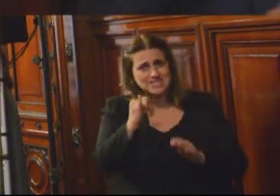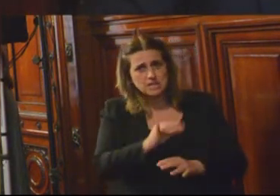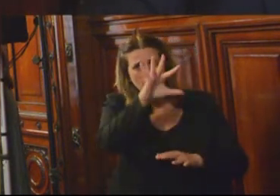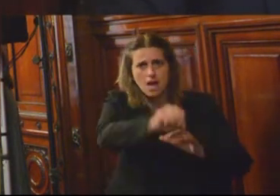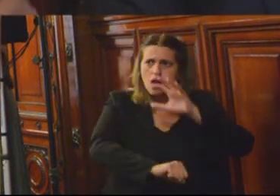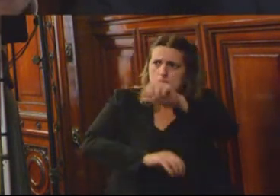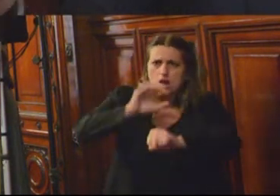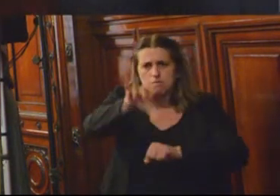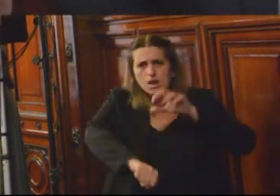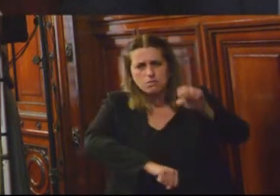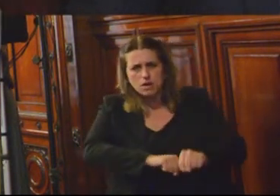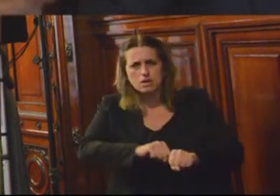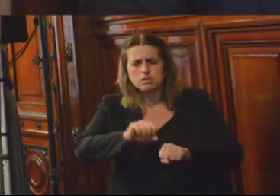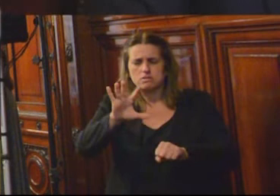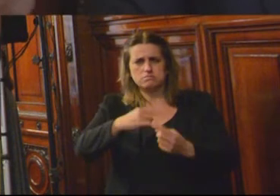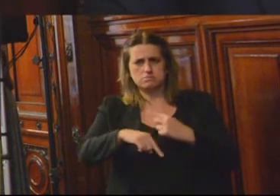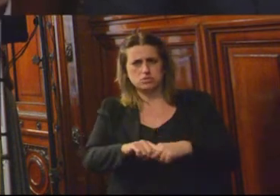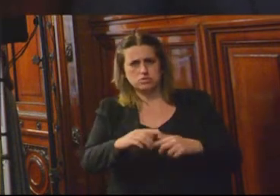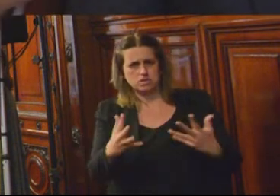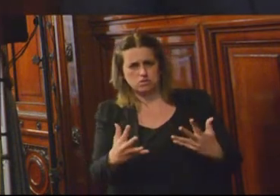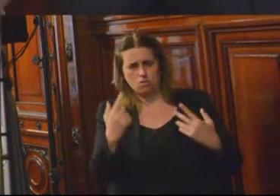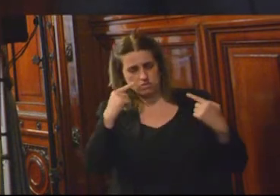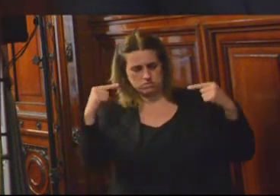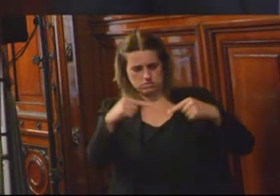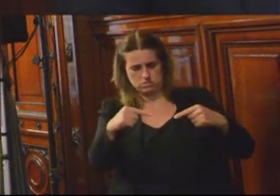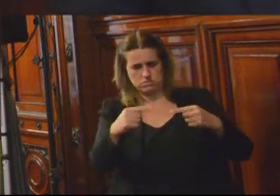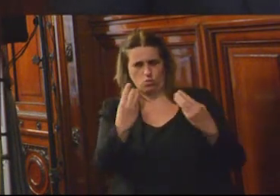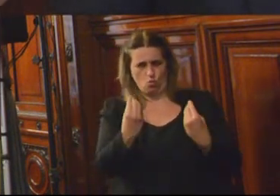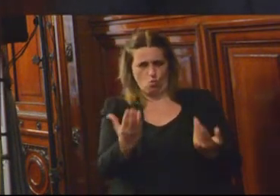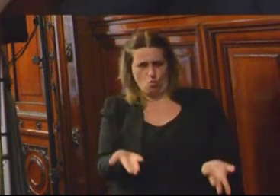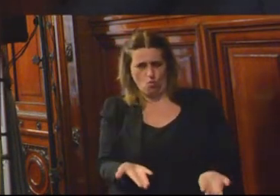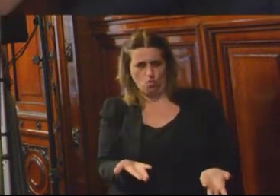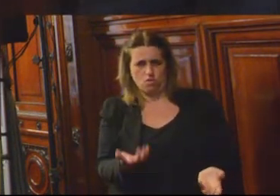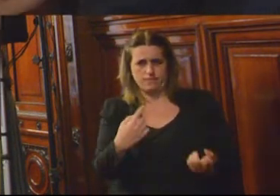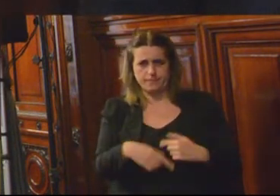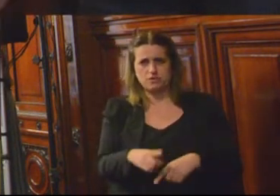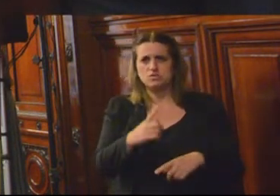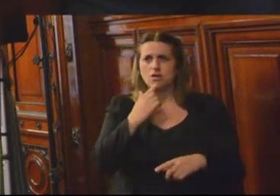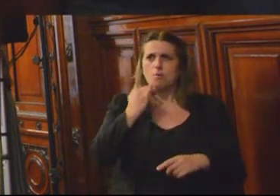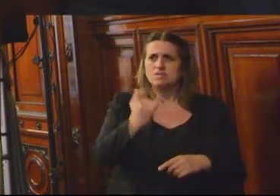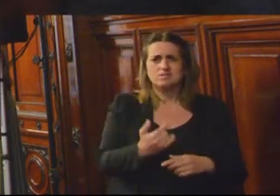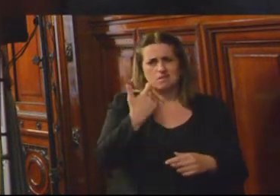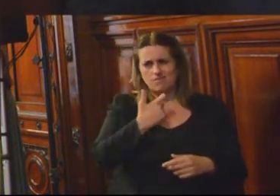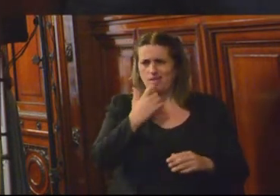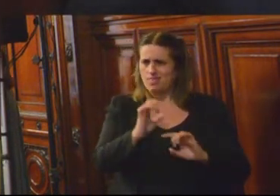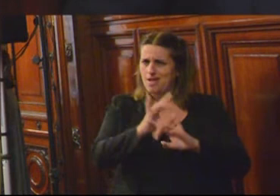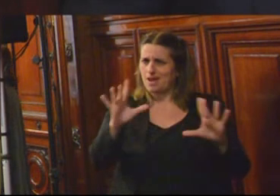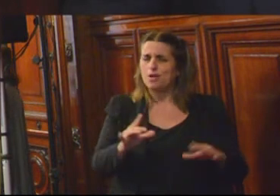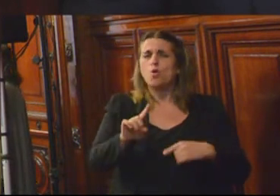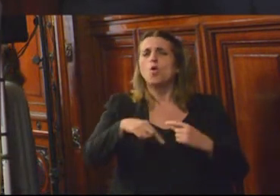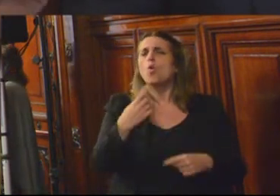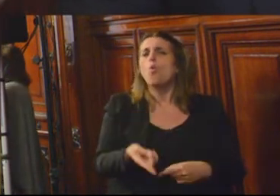en esta paradoja de tráfico sin mucha definición, digamos, ¿no? ¿Cuándo es